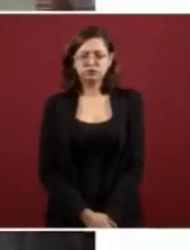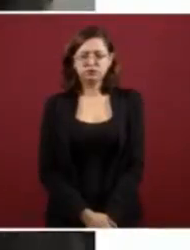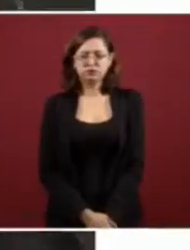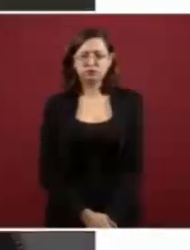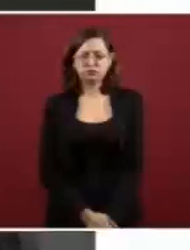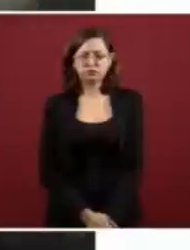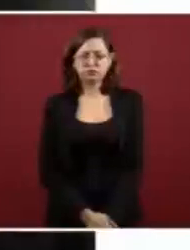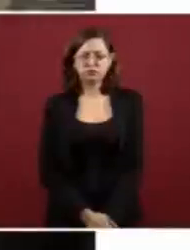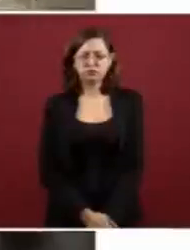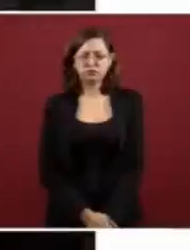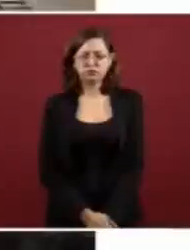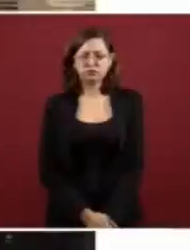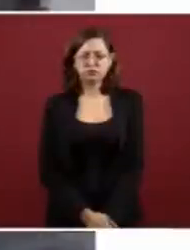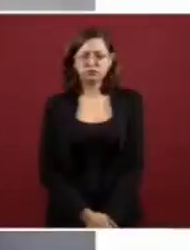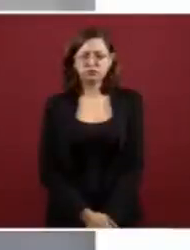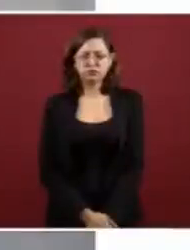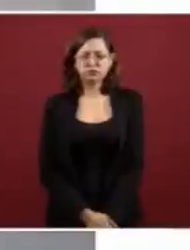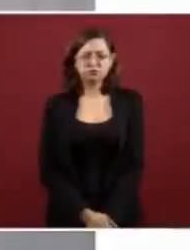¡Tranquilo, tranquilo!